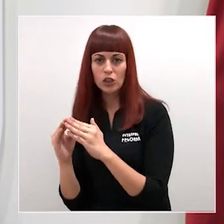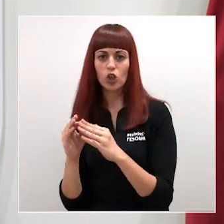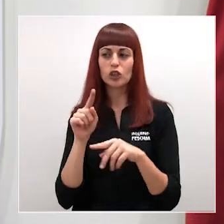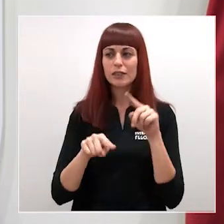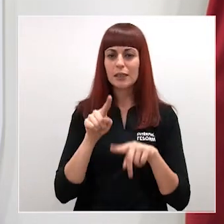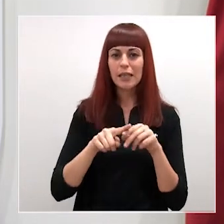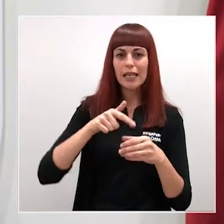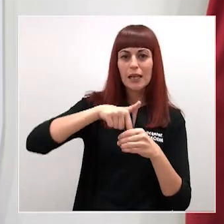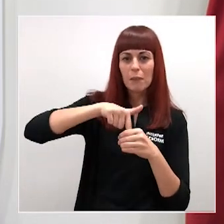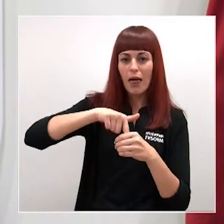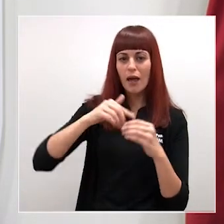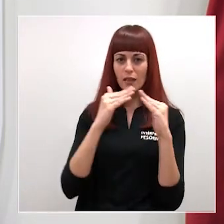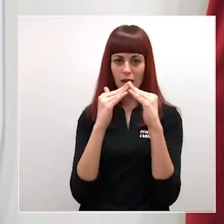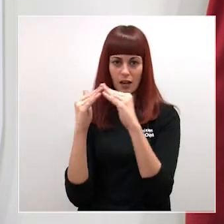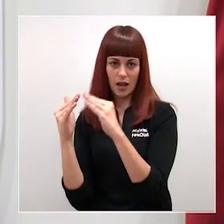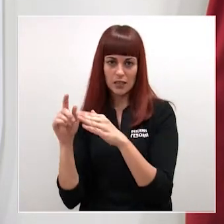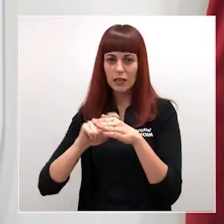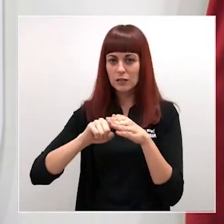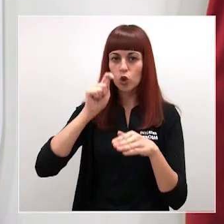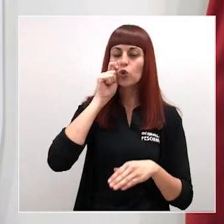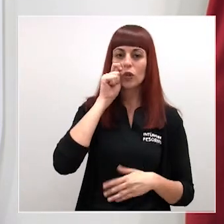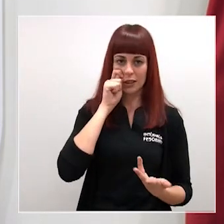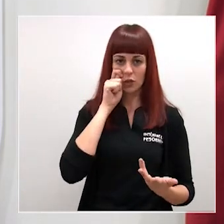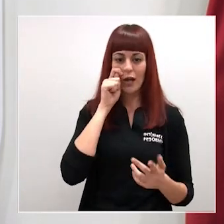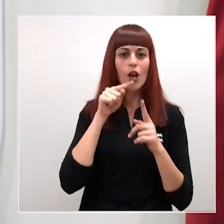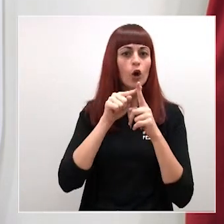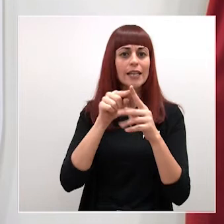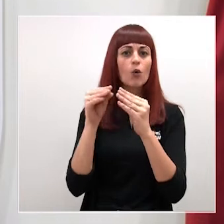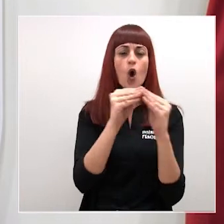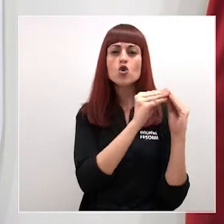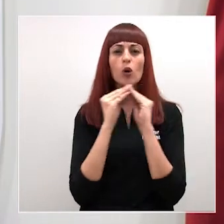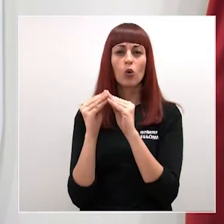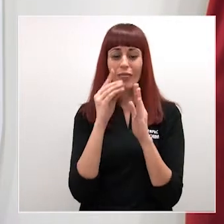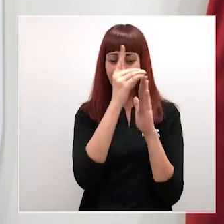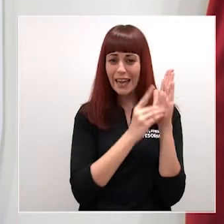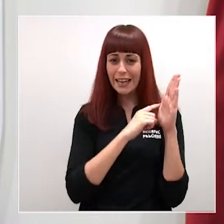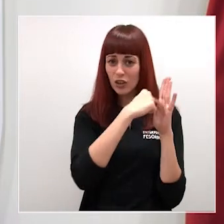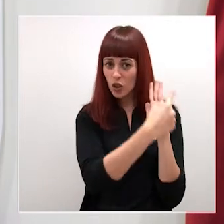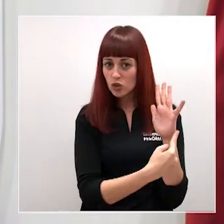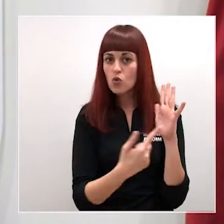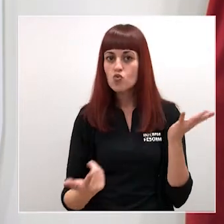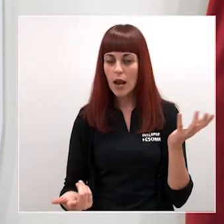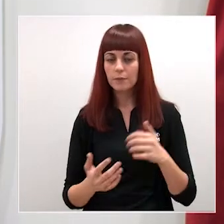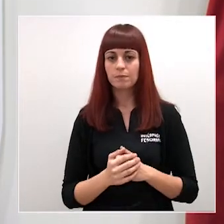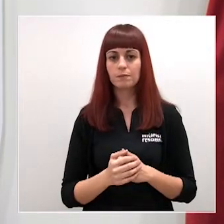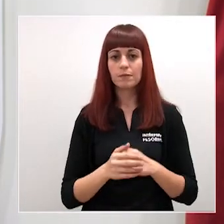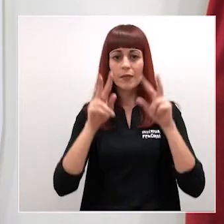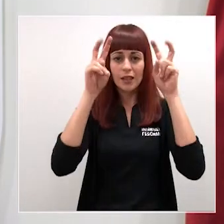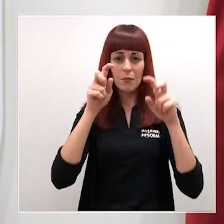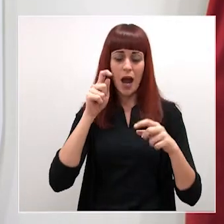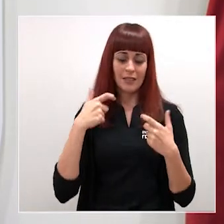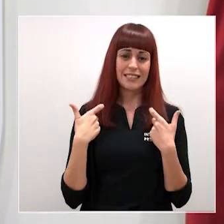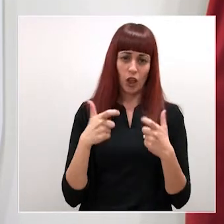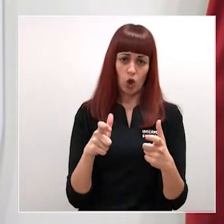de alojamientos turísticos. El objetivo común de estos decretos es reforzar la competitividad del sector